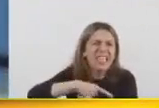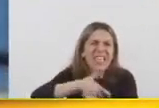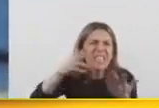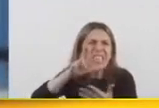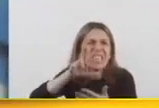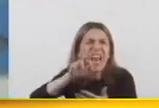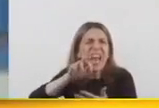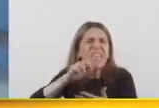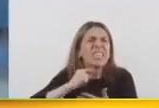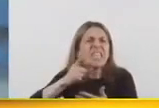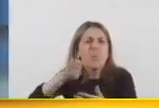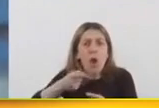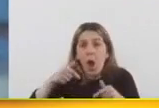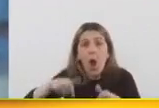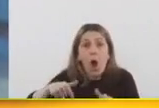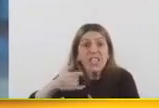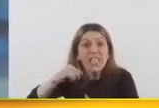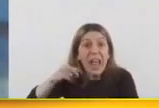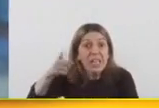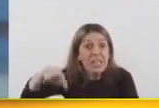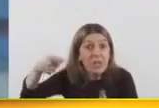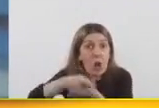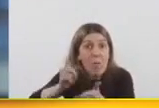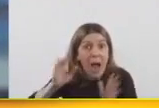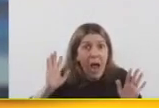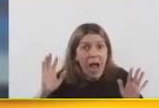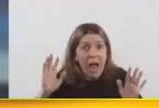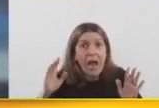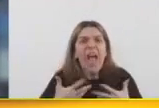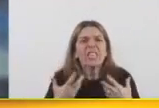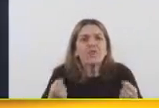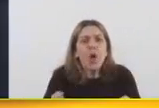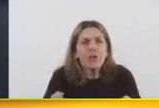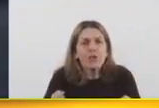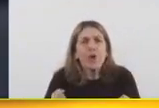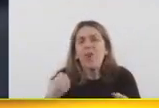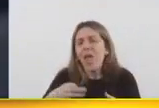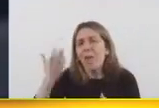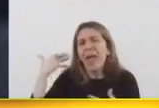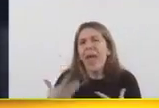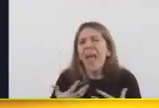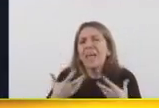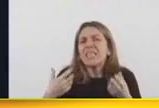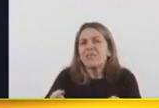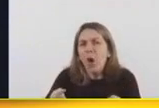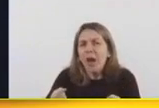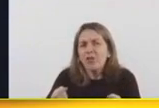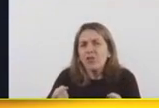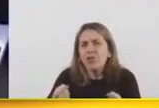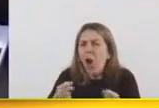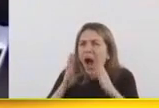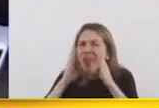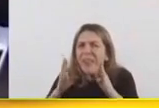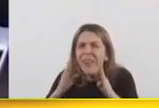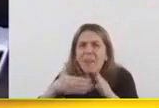no se pagan, que hoy no se pagan. Y en verdad el esfuerzo había que hacerlo con los que peor estaban, y entre los